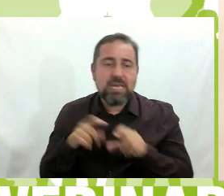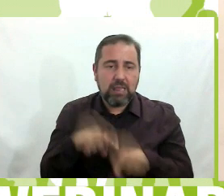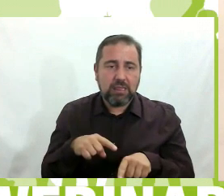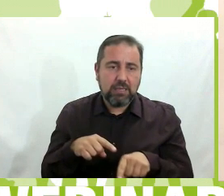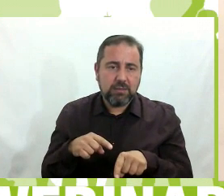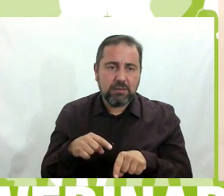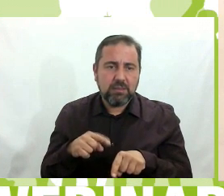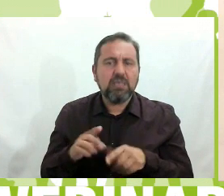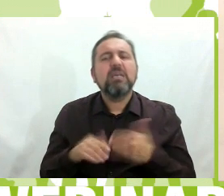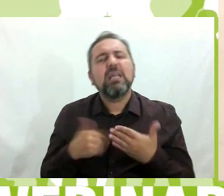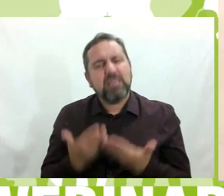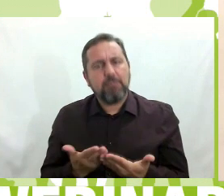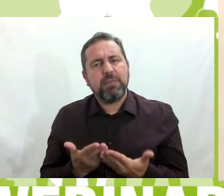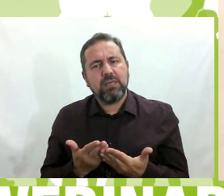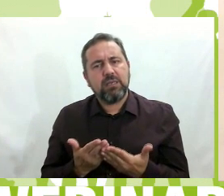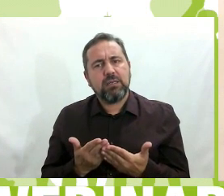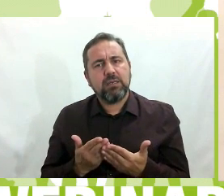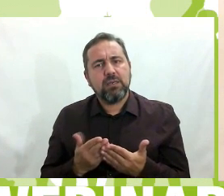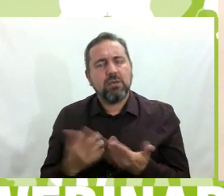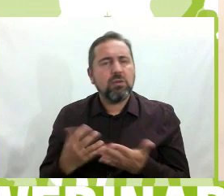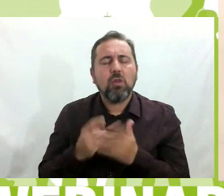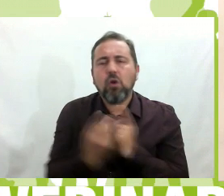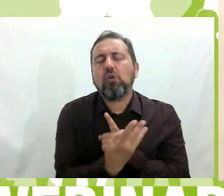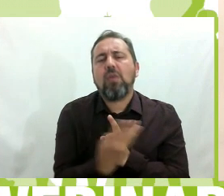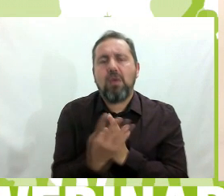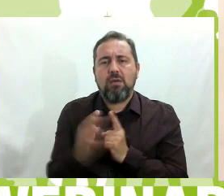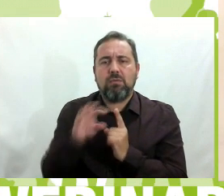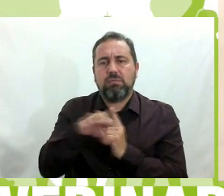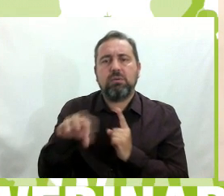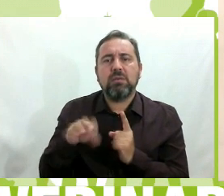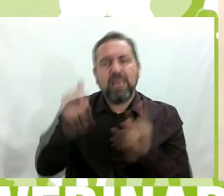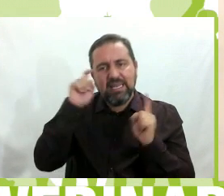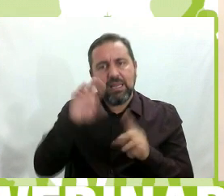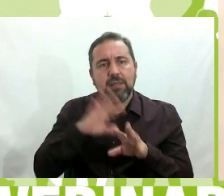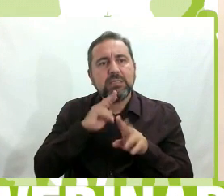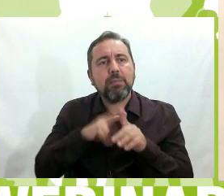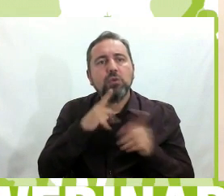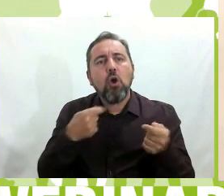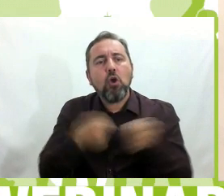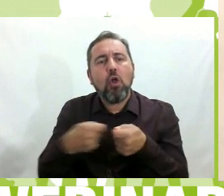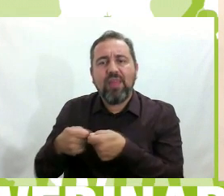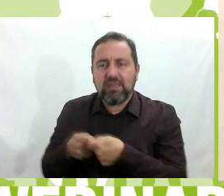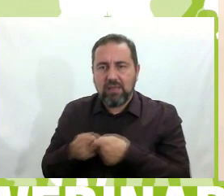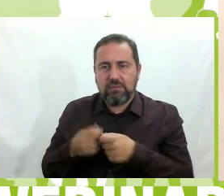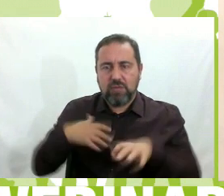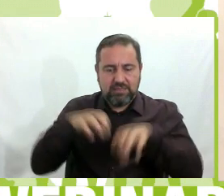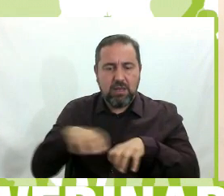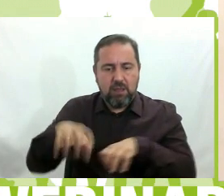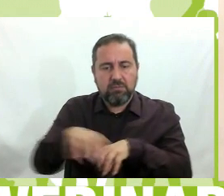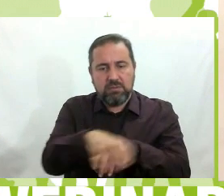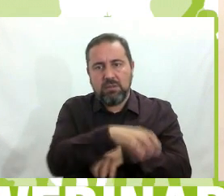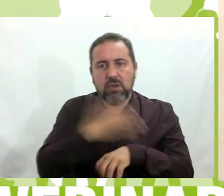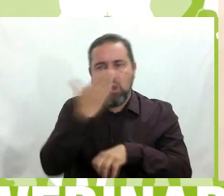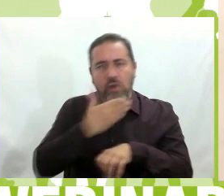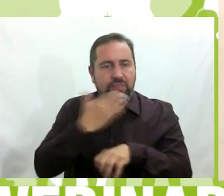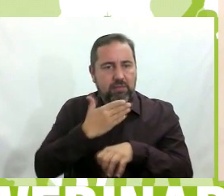luego también estamos totalmente rodeados de enseñanza concertada. Por todas las salas del centro estamos rodeados de enseñanza